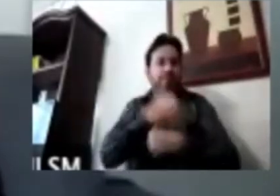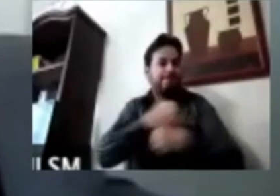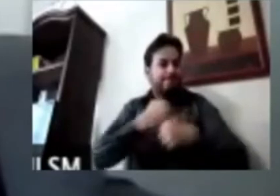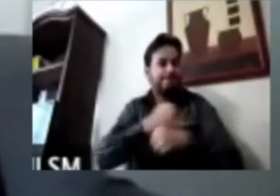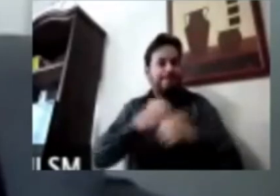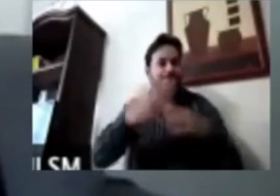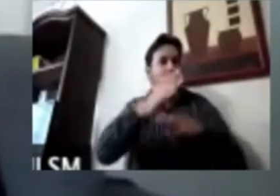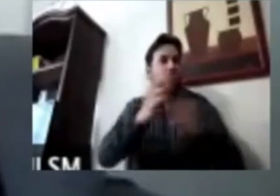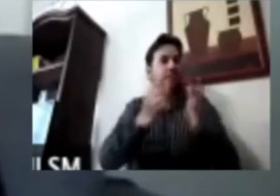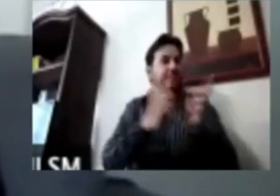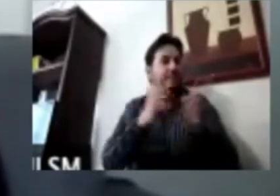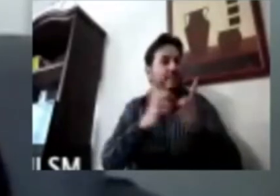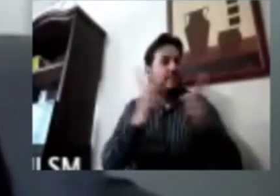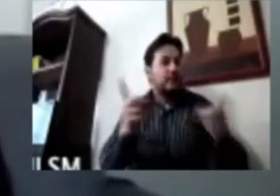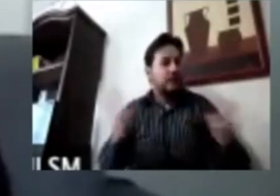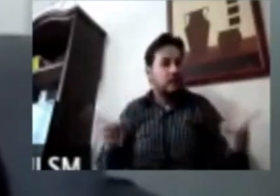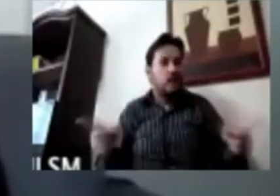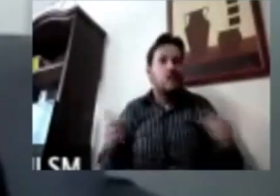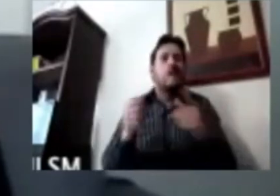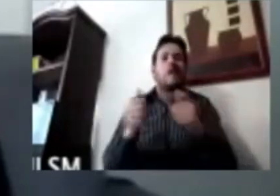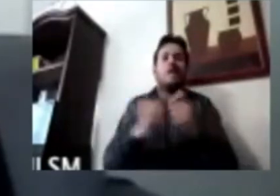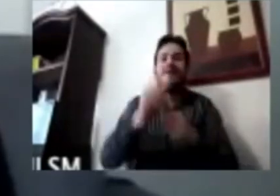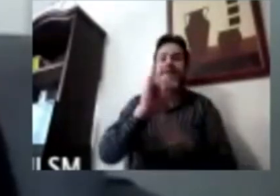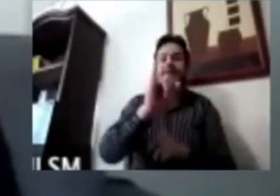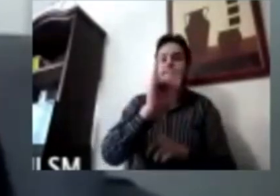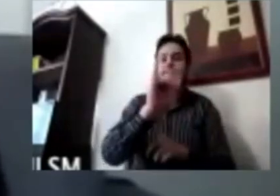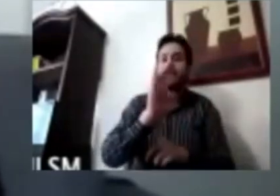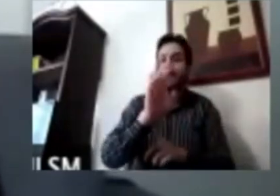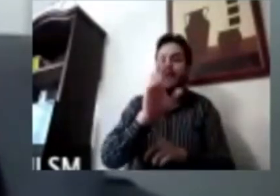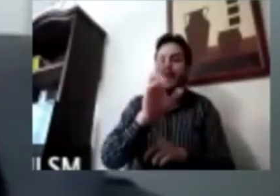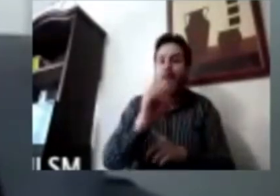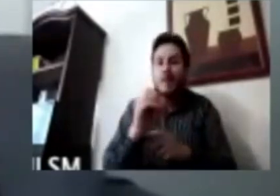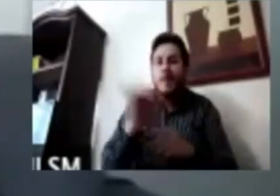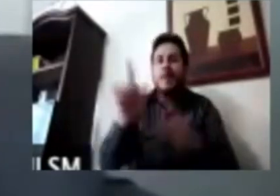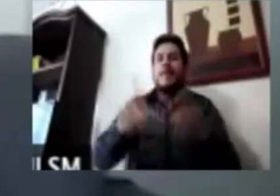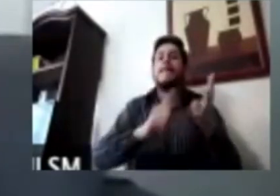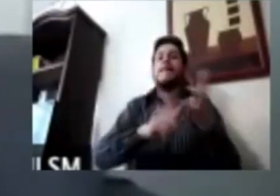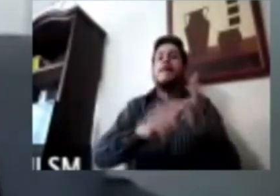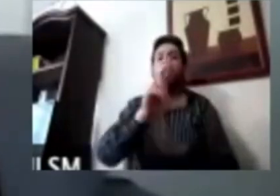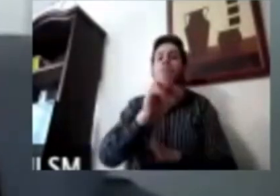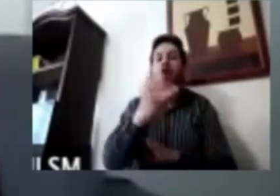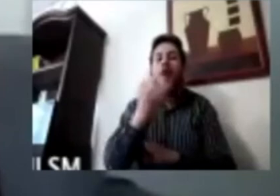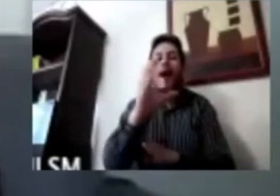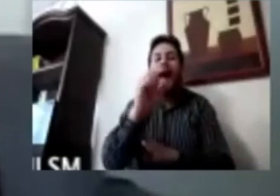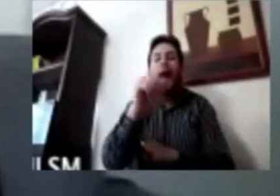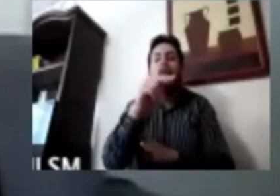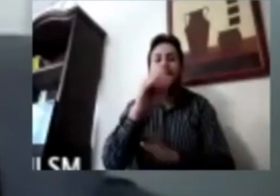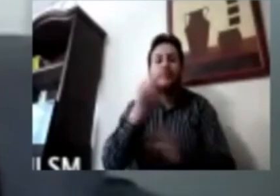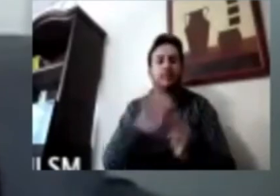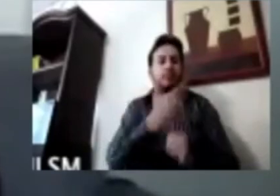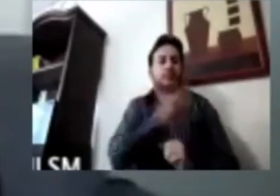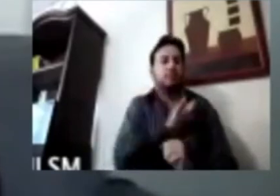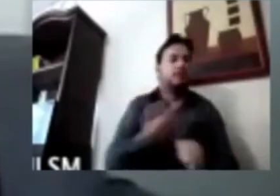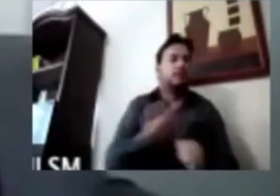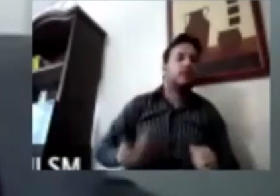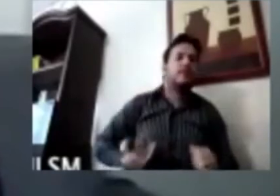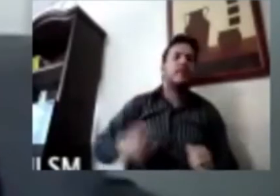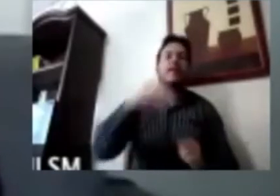Sustentable y Equidad Social de la Ibero y está con nosotros también Roy Campos, presidente de Consulta Mitowski y bueno,